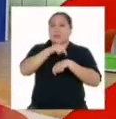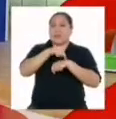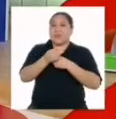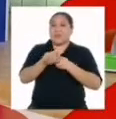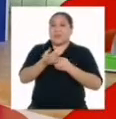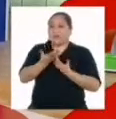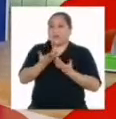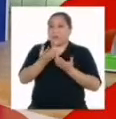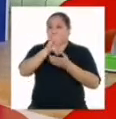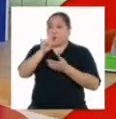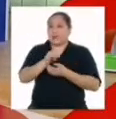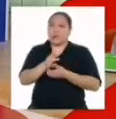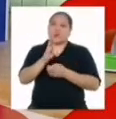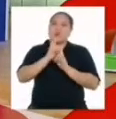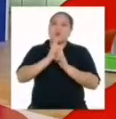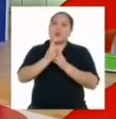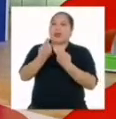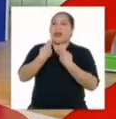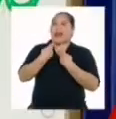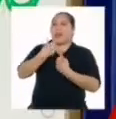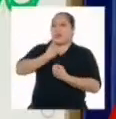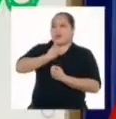si fuesen un regalo para ustedes mismos.